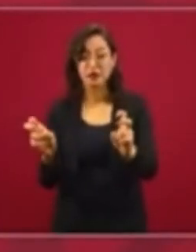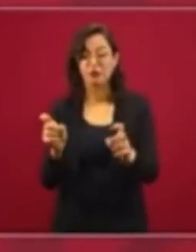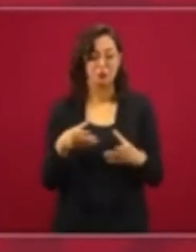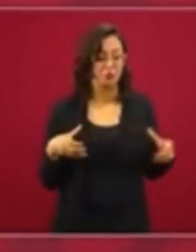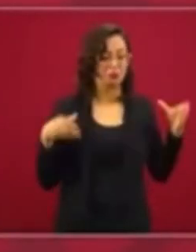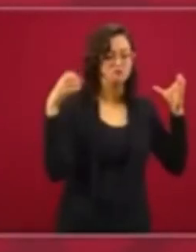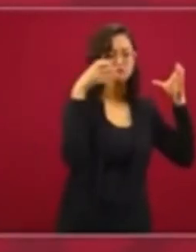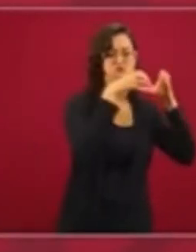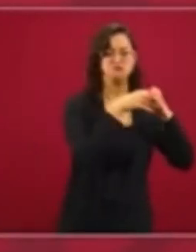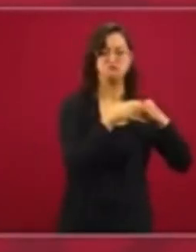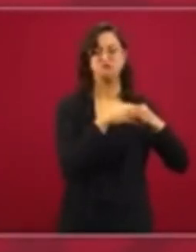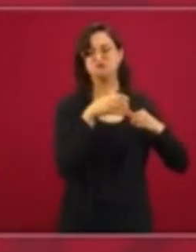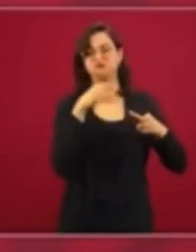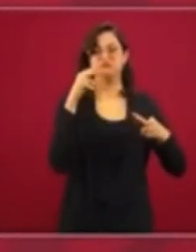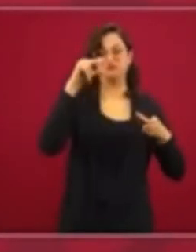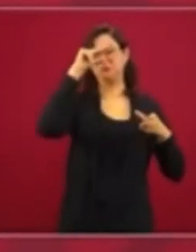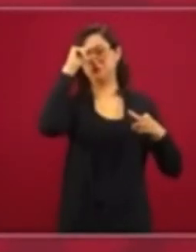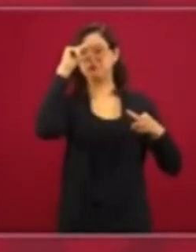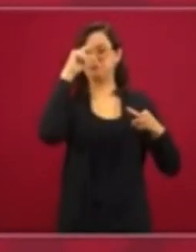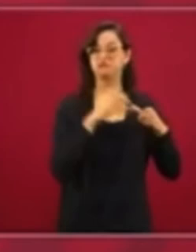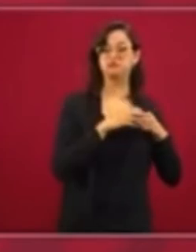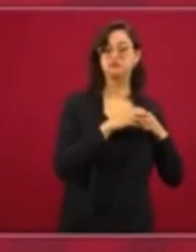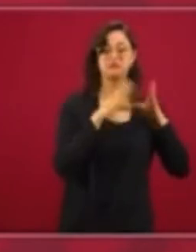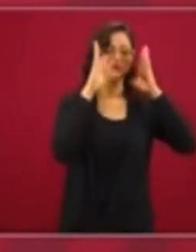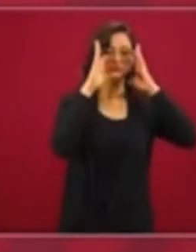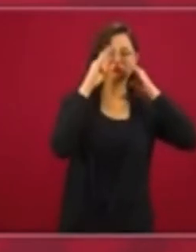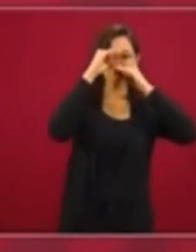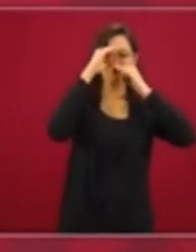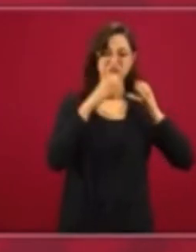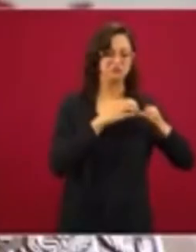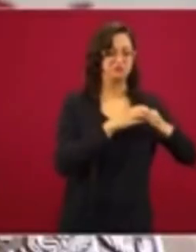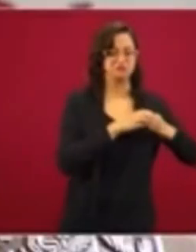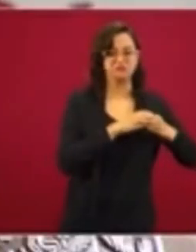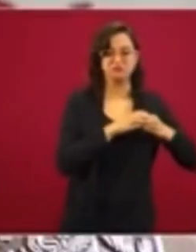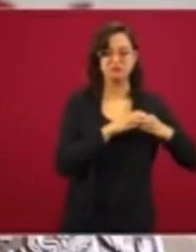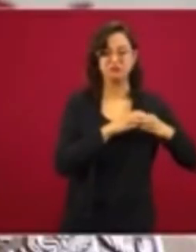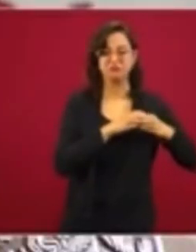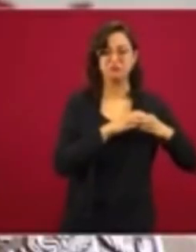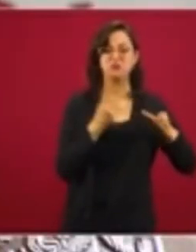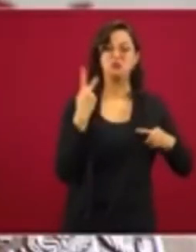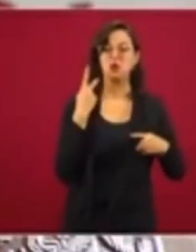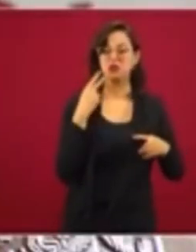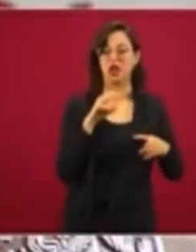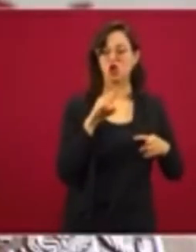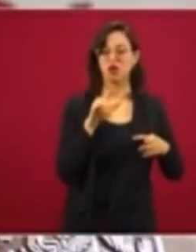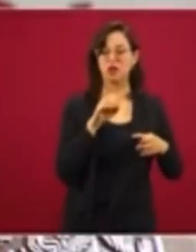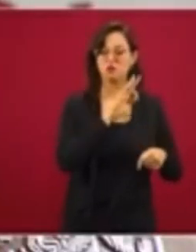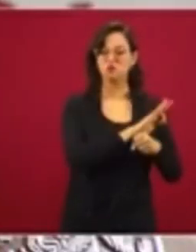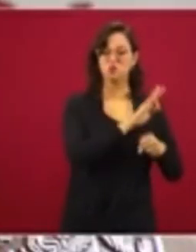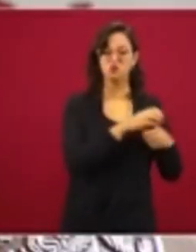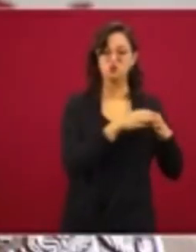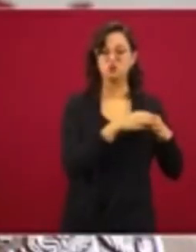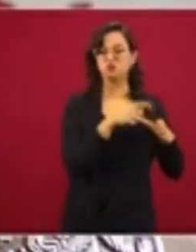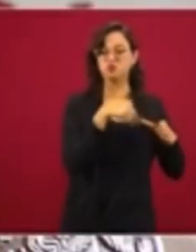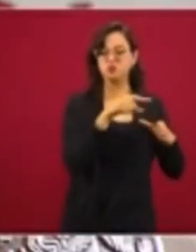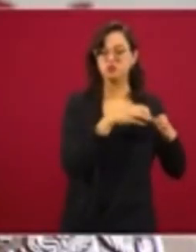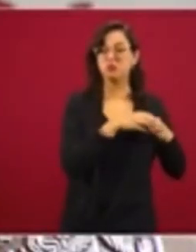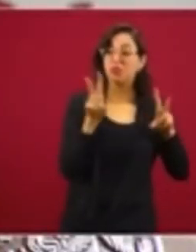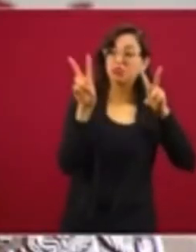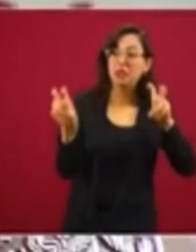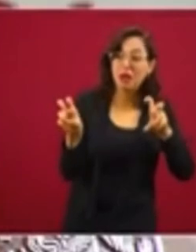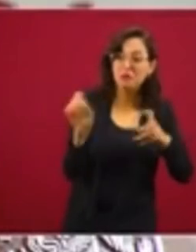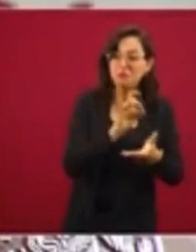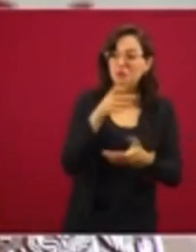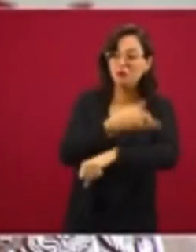tecnócratas, conservadores, defensores de la política neoliberal. Pero para nosotros es